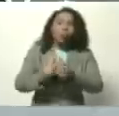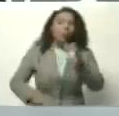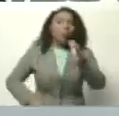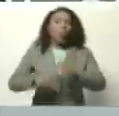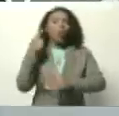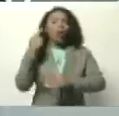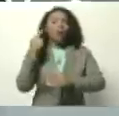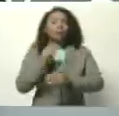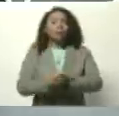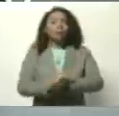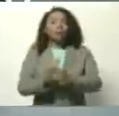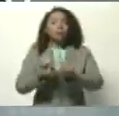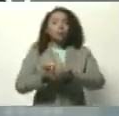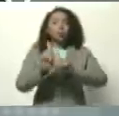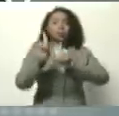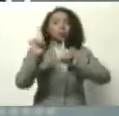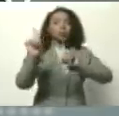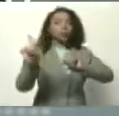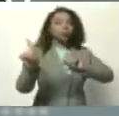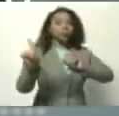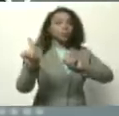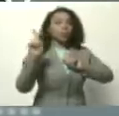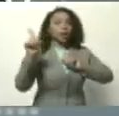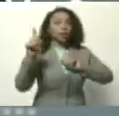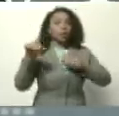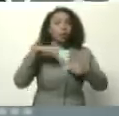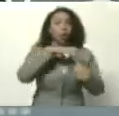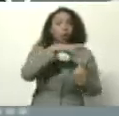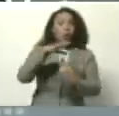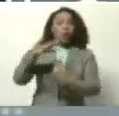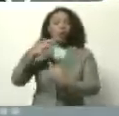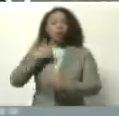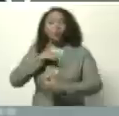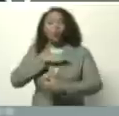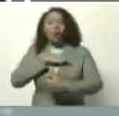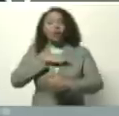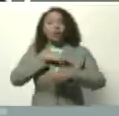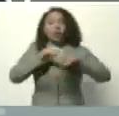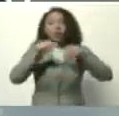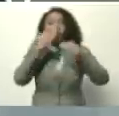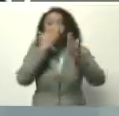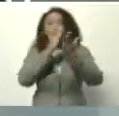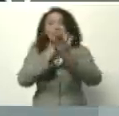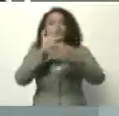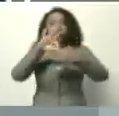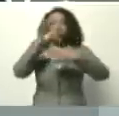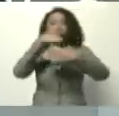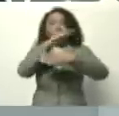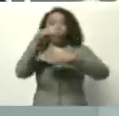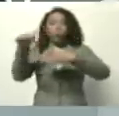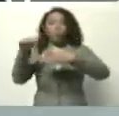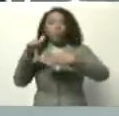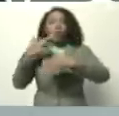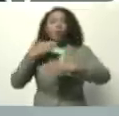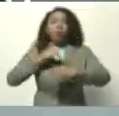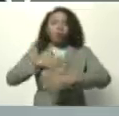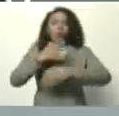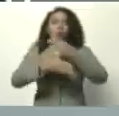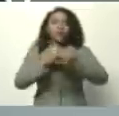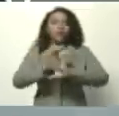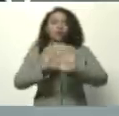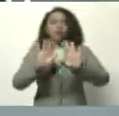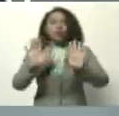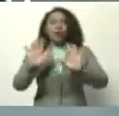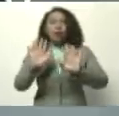se aleje este ciclón de nuestras costas, de nuestro mar Caribe, podamos ya retomar una